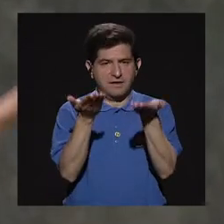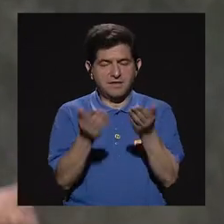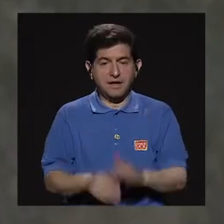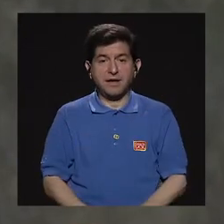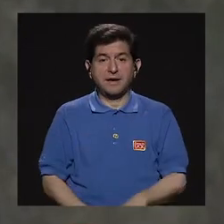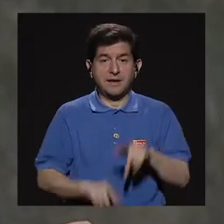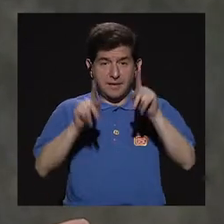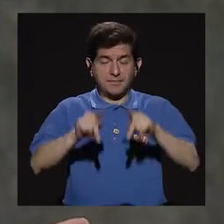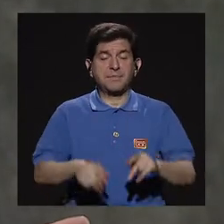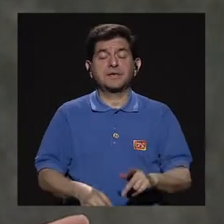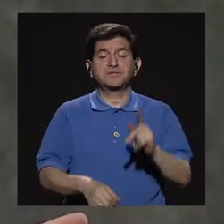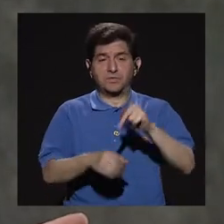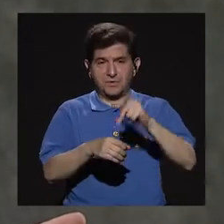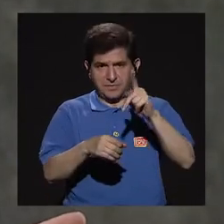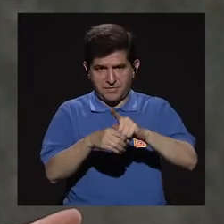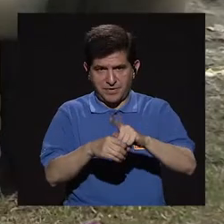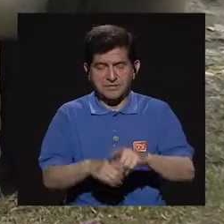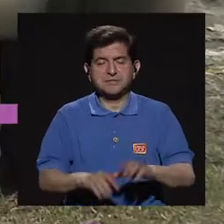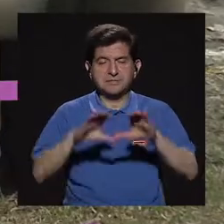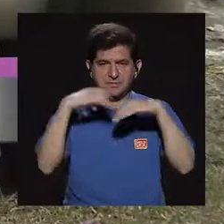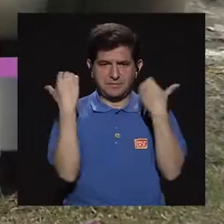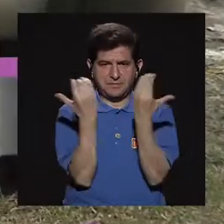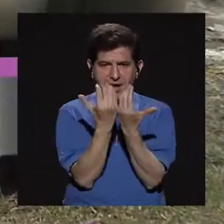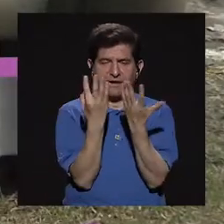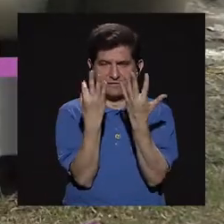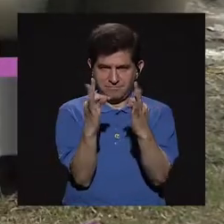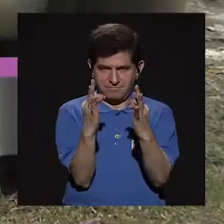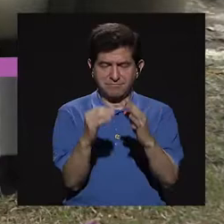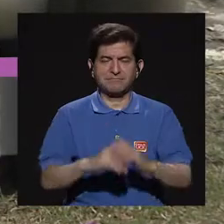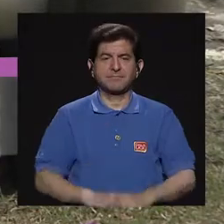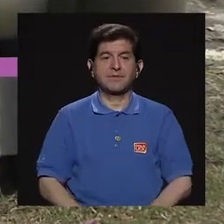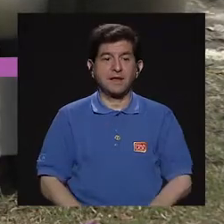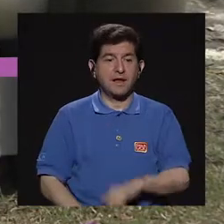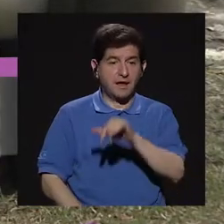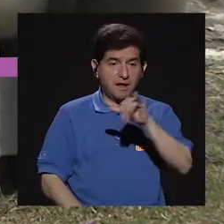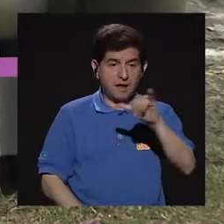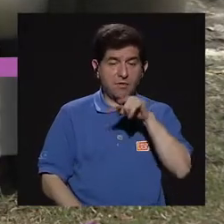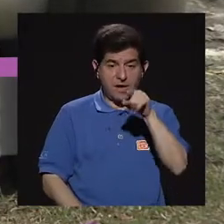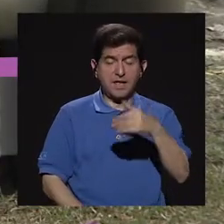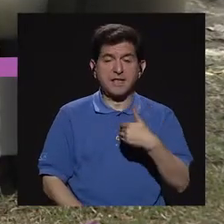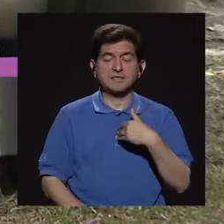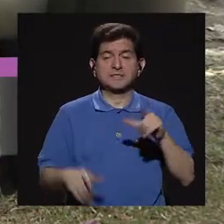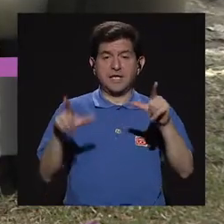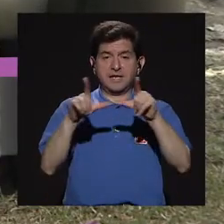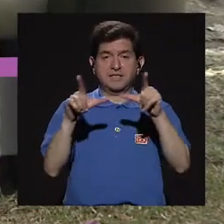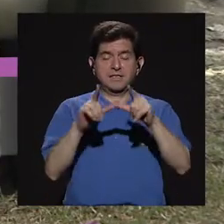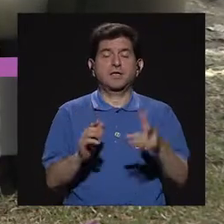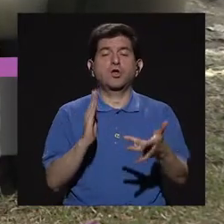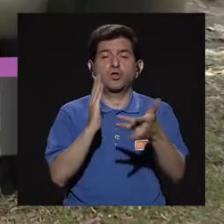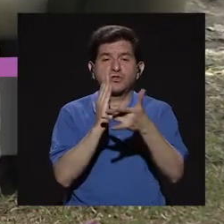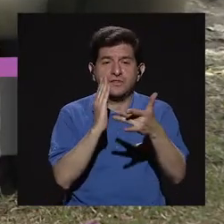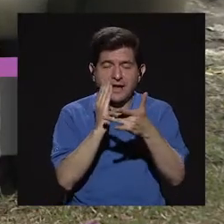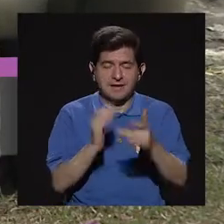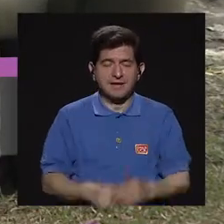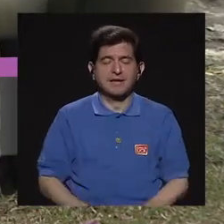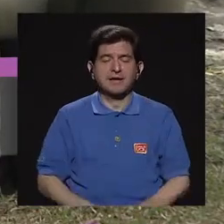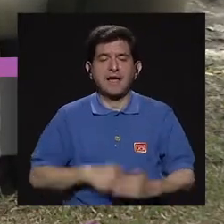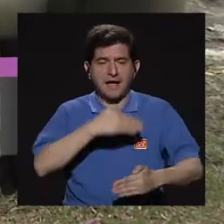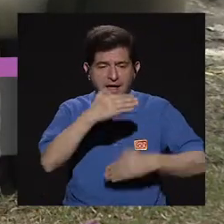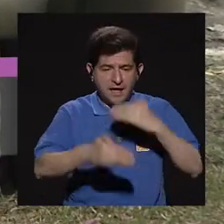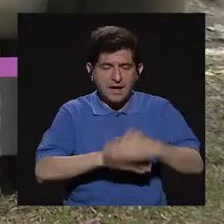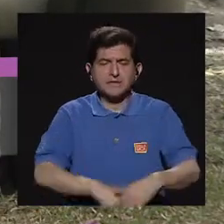¿verdad? Para que ellas puedan asistir a nuestras clases. Además de esto, ellas obtienen un título como técnicas en gestión